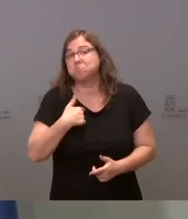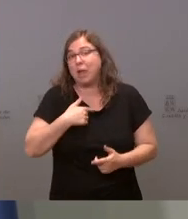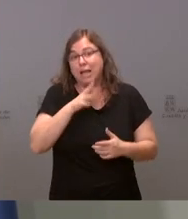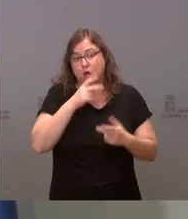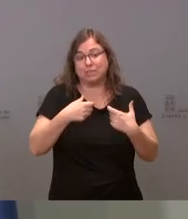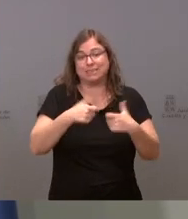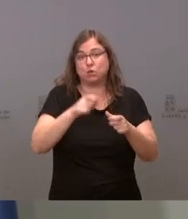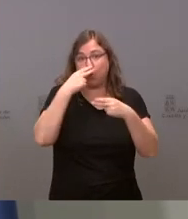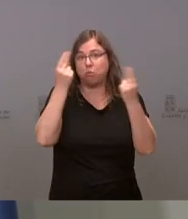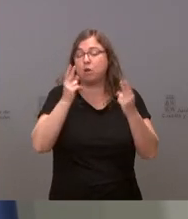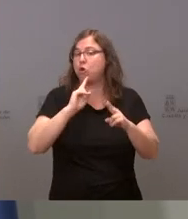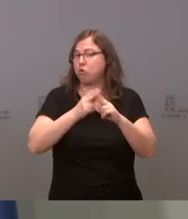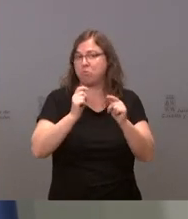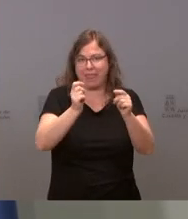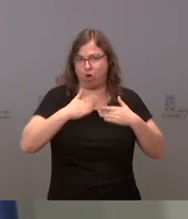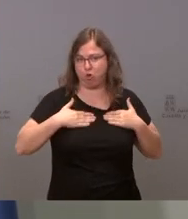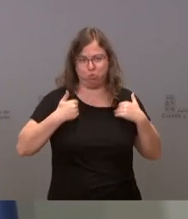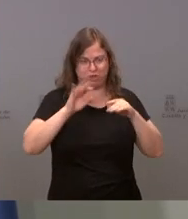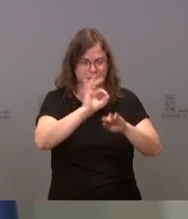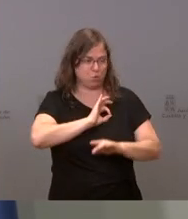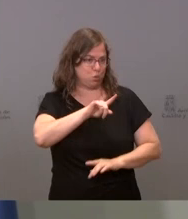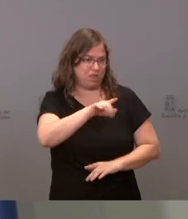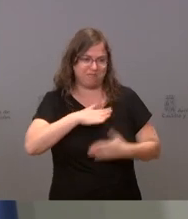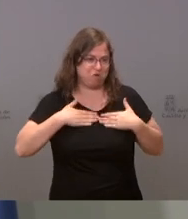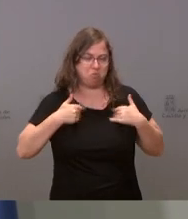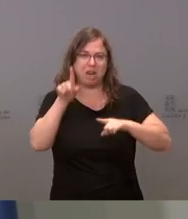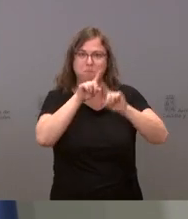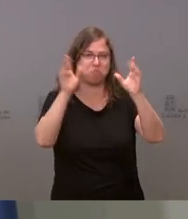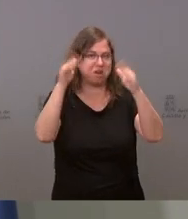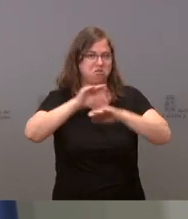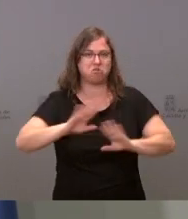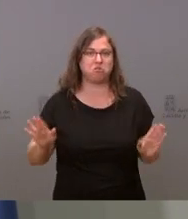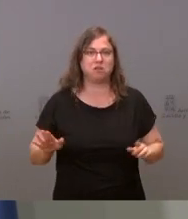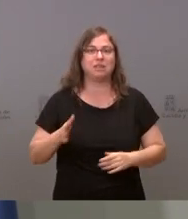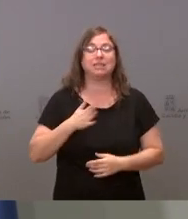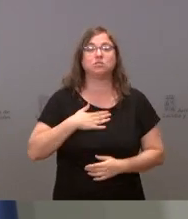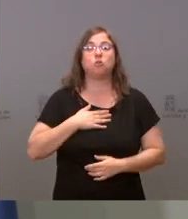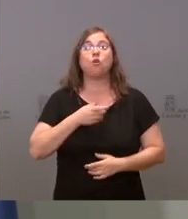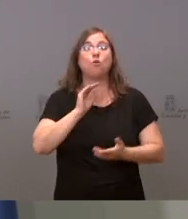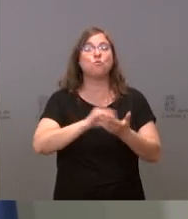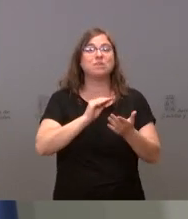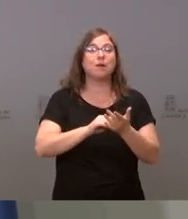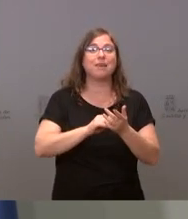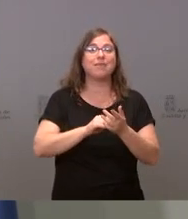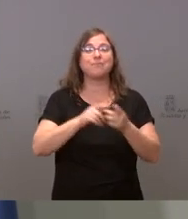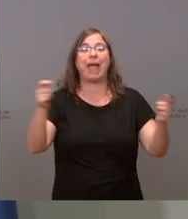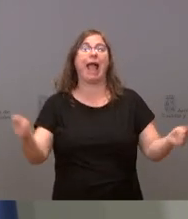le parezca. Insisto, no tengo ningún problema. No utilizamos el mismo lenguaje muchas veces en la campaña electoral. Lo que sí que